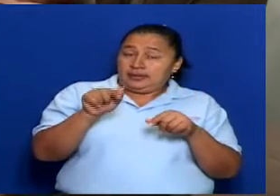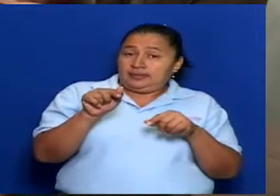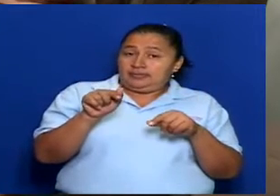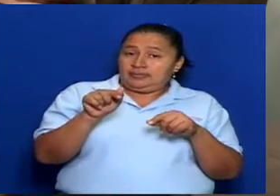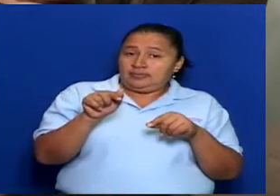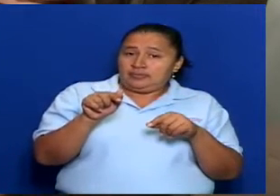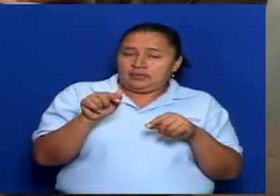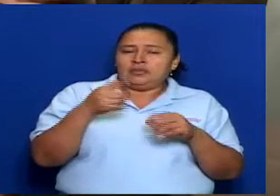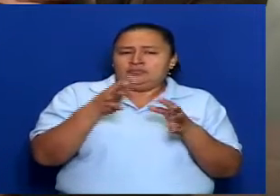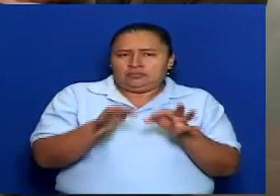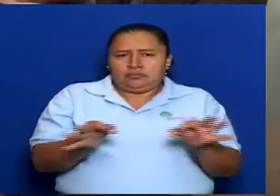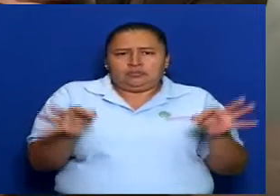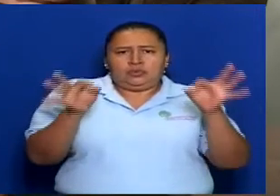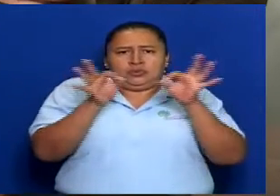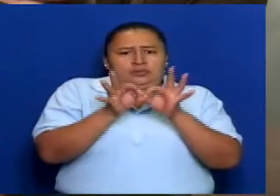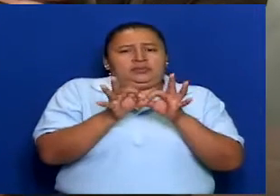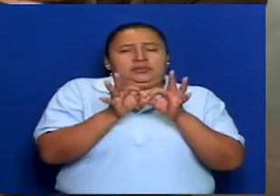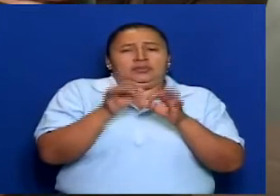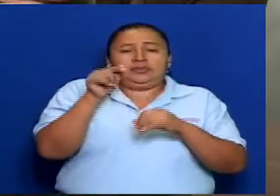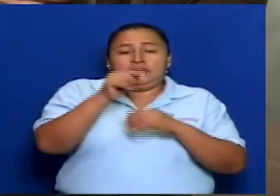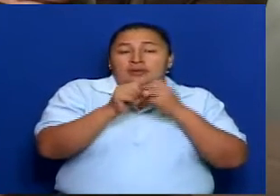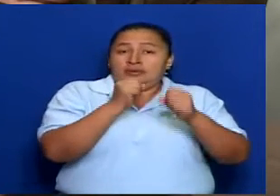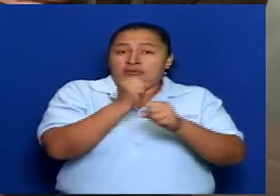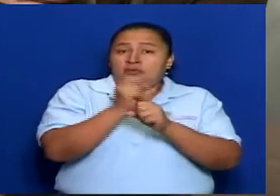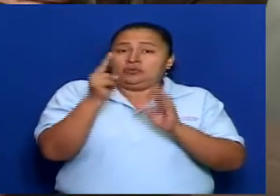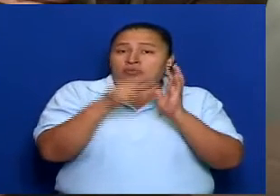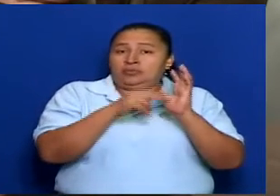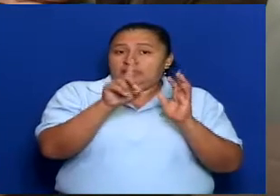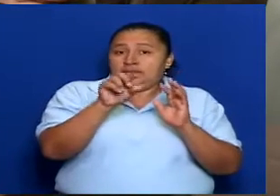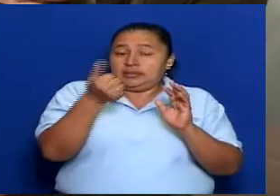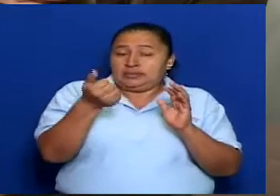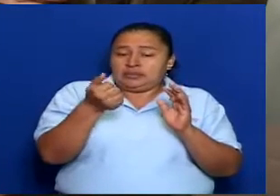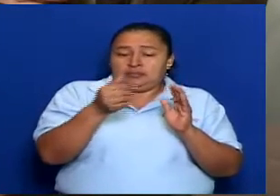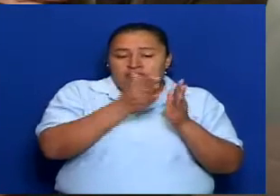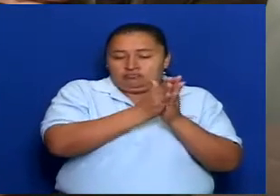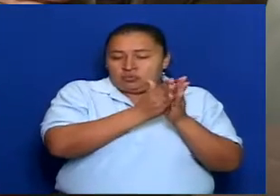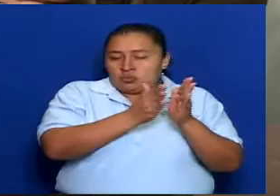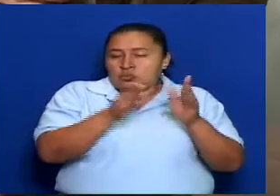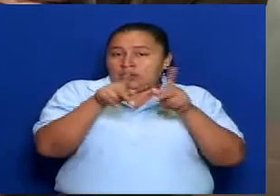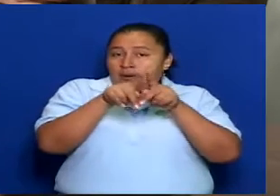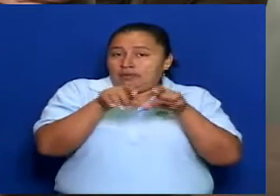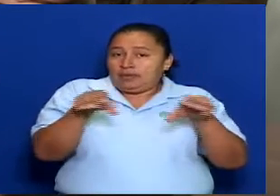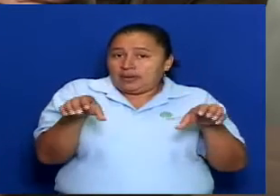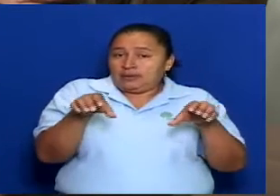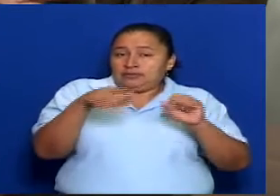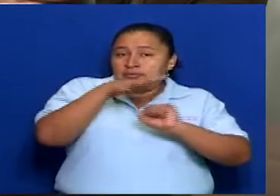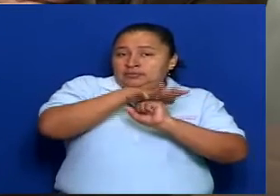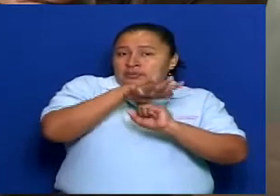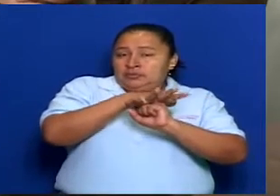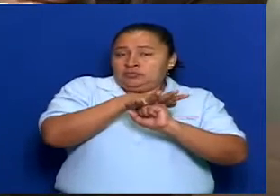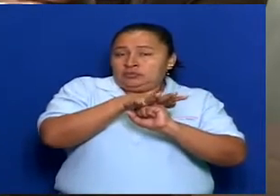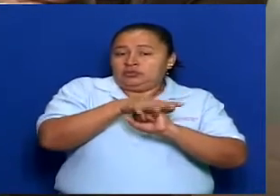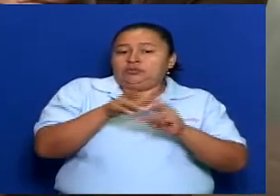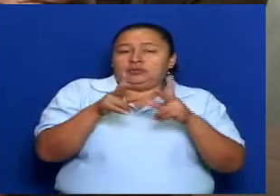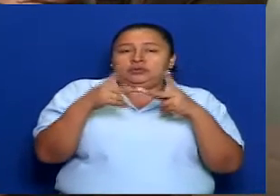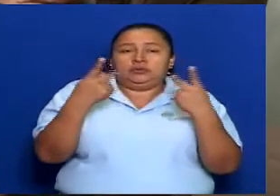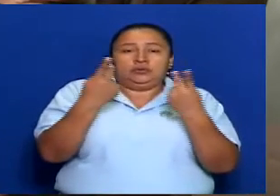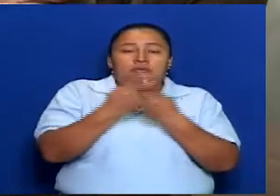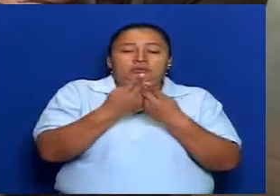que ya para el 2016, gran parte del plan de la Comisión de Pueblos Originarios